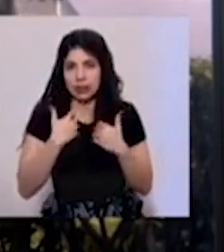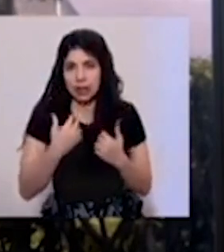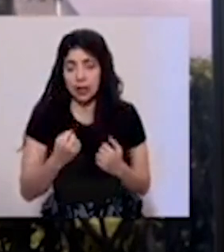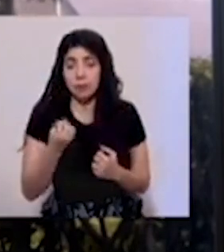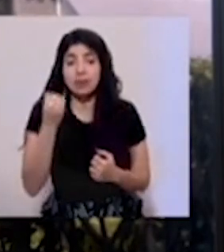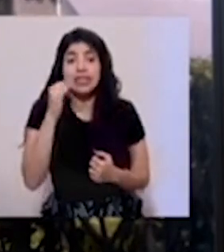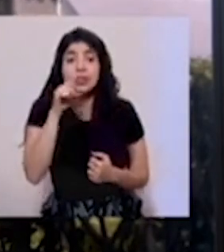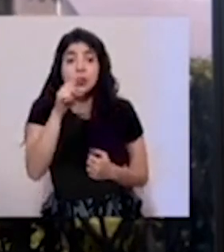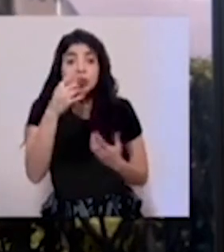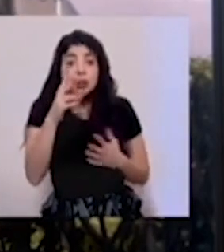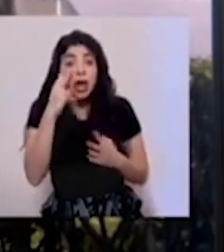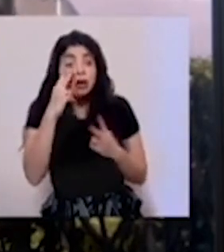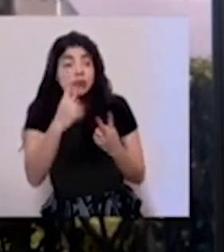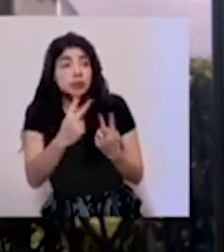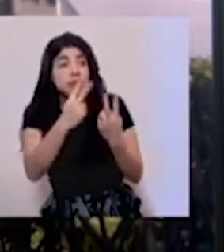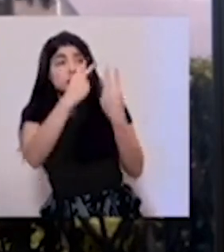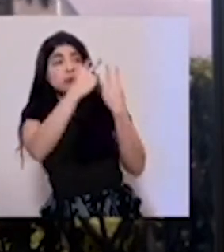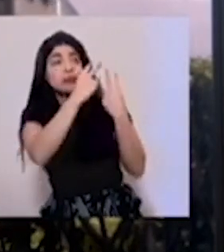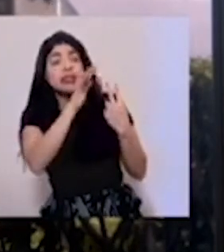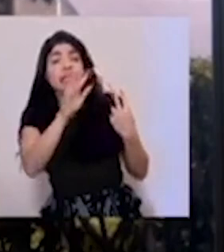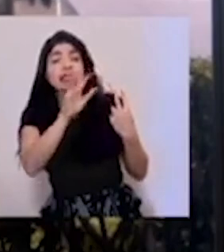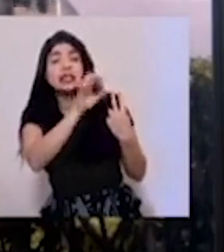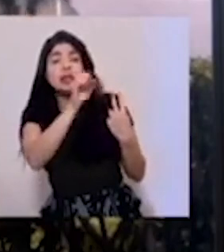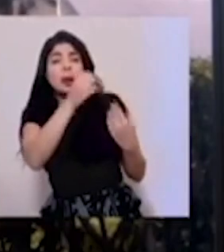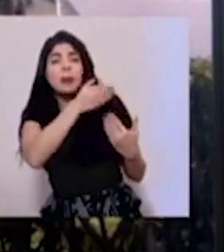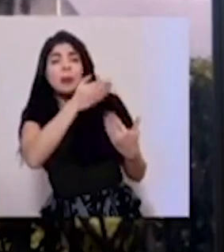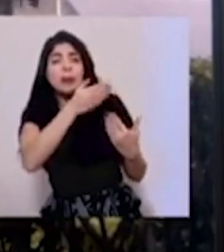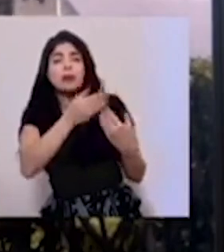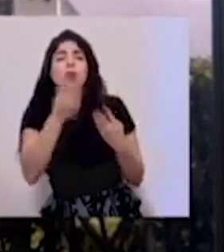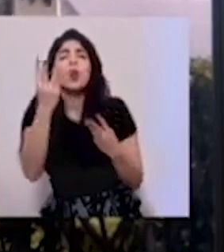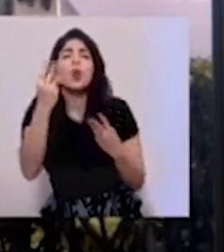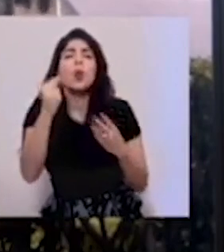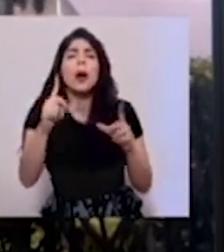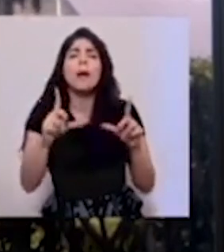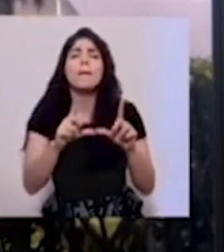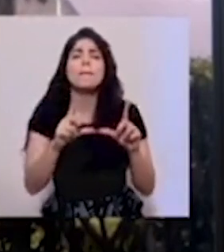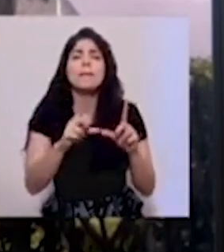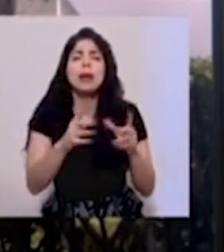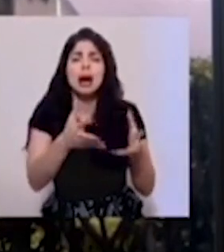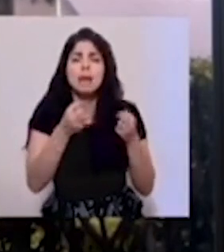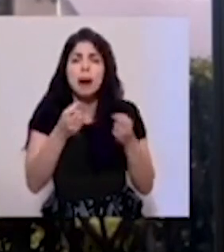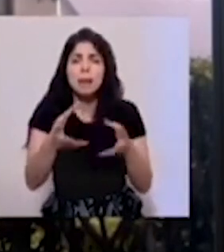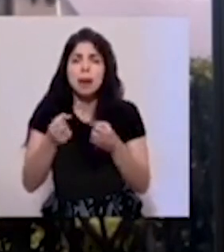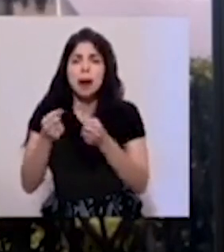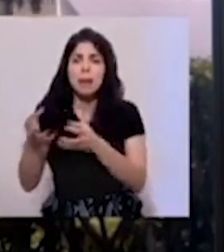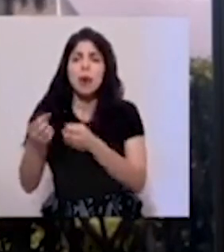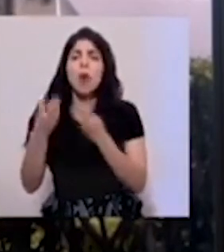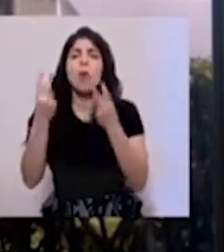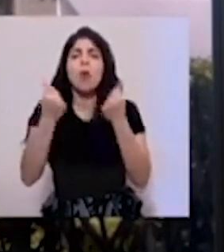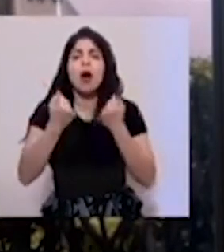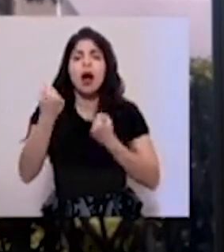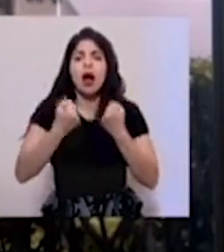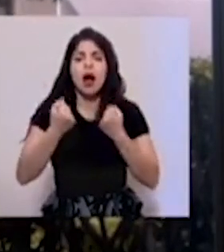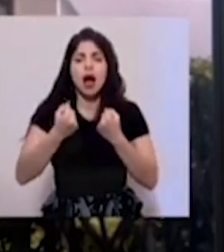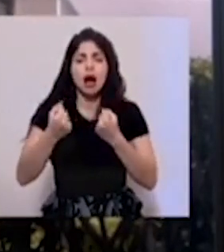de, tras cinco meses, cuántas placas han sido decomisadas, cuántos vehículos han sido decomisados y qué